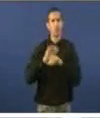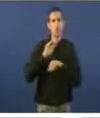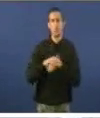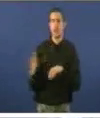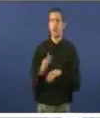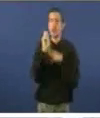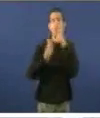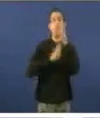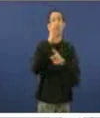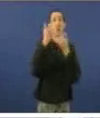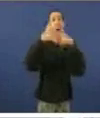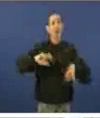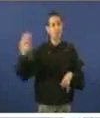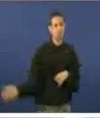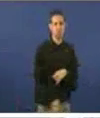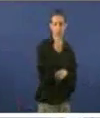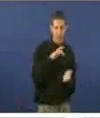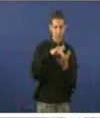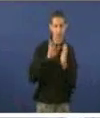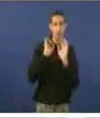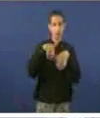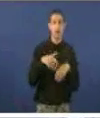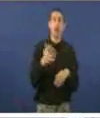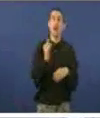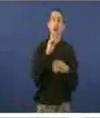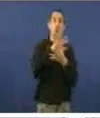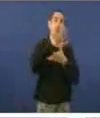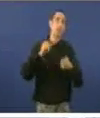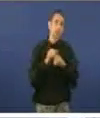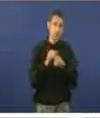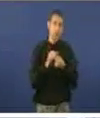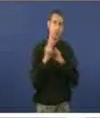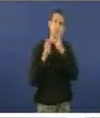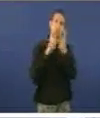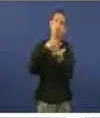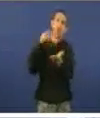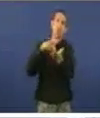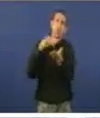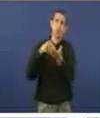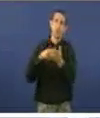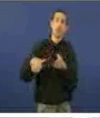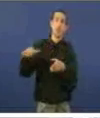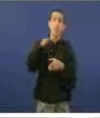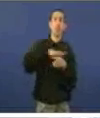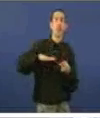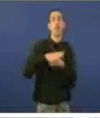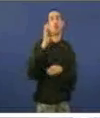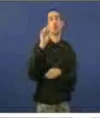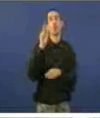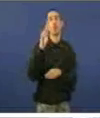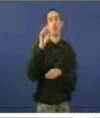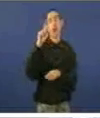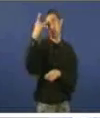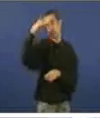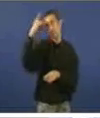programaron para ese día estaba un informativo reivindicativo que se realizou na Praza do Taural e que foi conducido